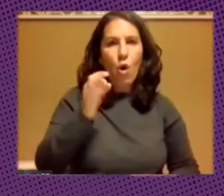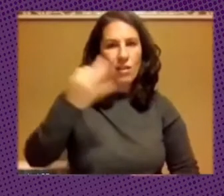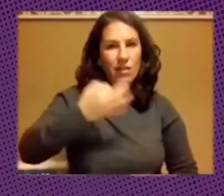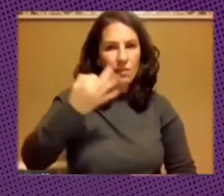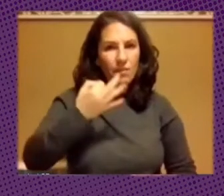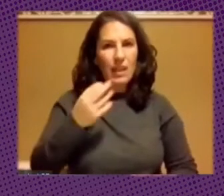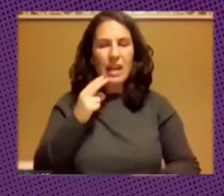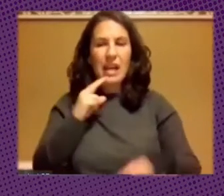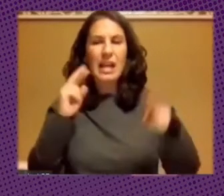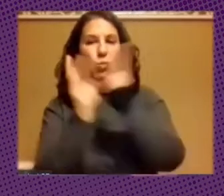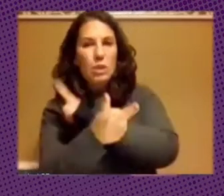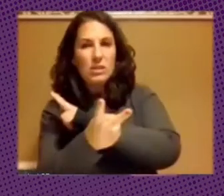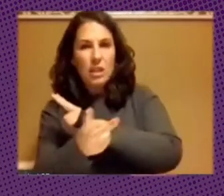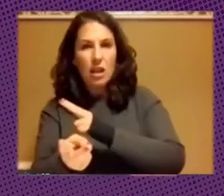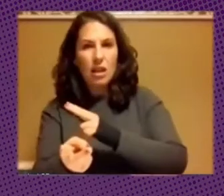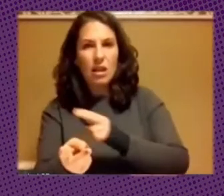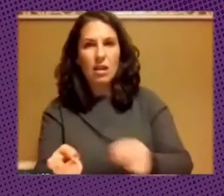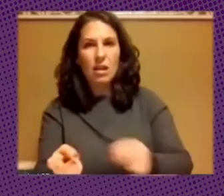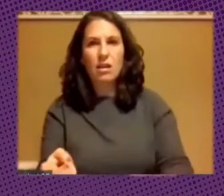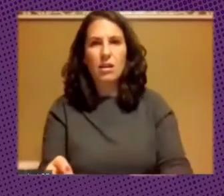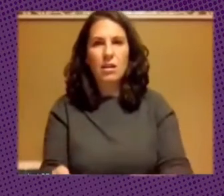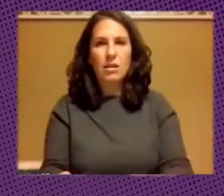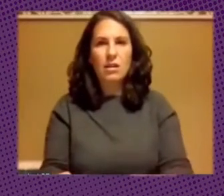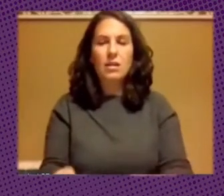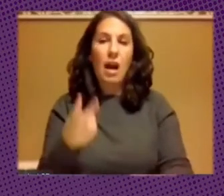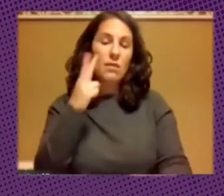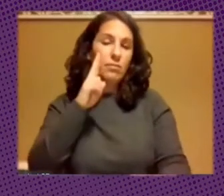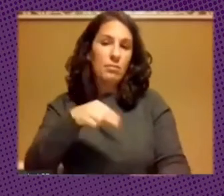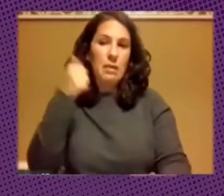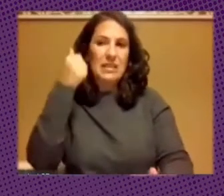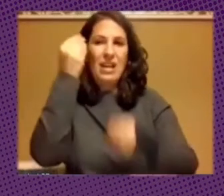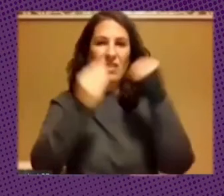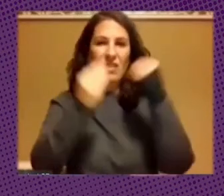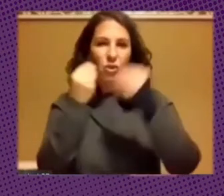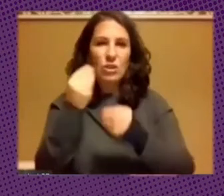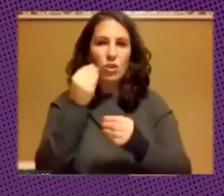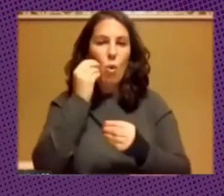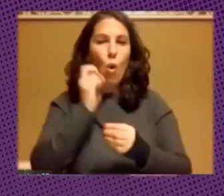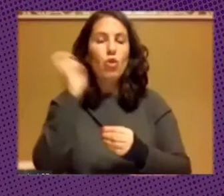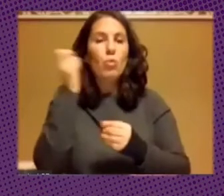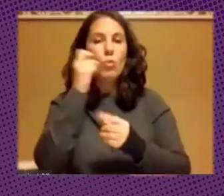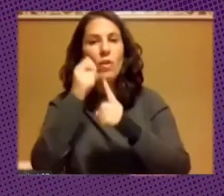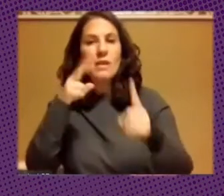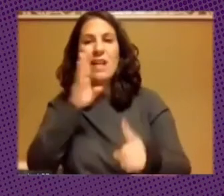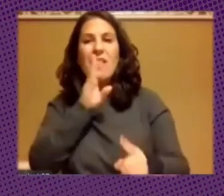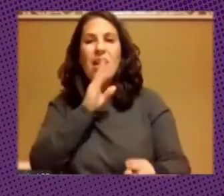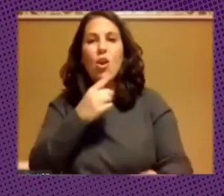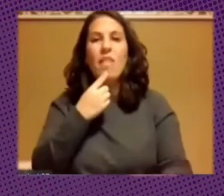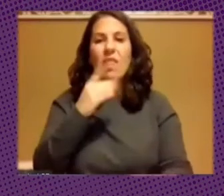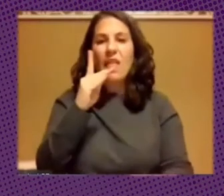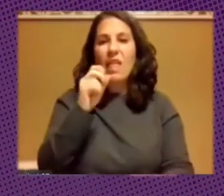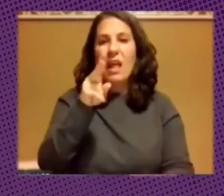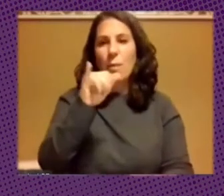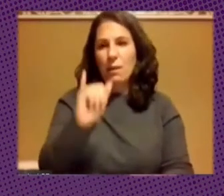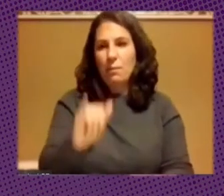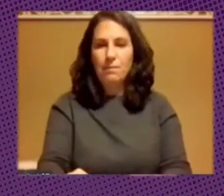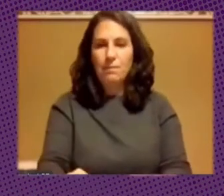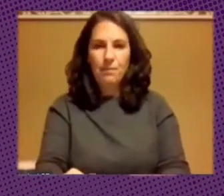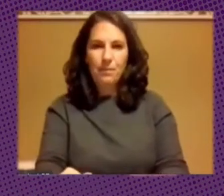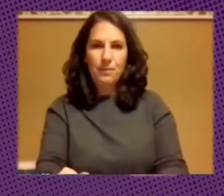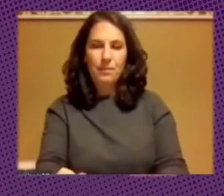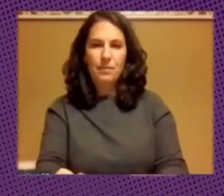a quien realmente tiene el control entonces ahí creo que radica un poco la reflexión nada quería dar como otra mirada de lo mismo que decía David y tal eso era lo siguiente